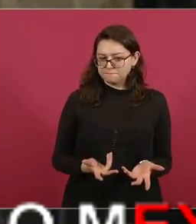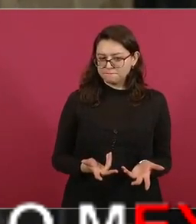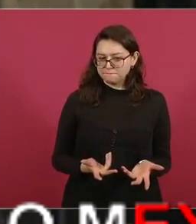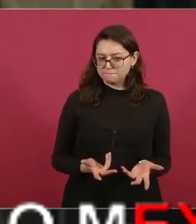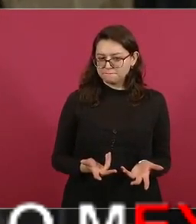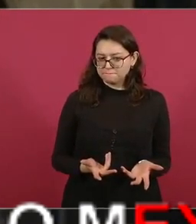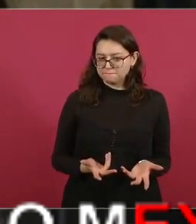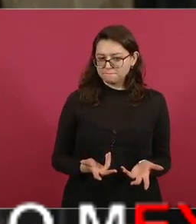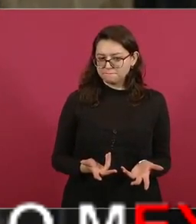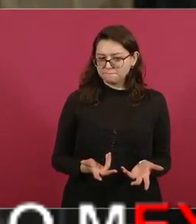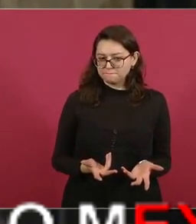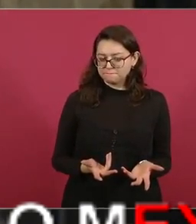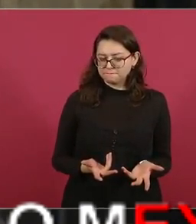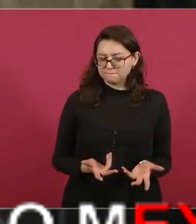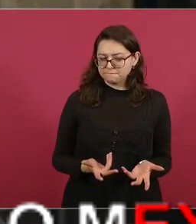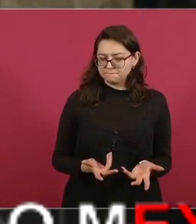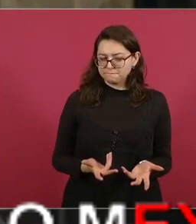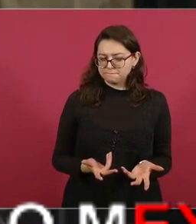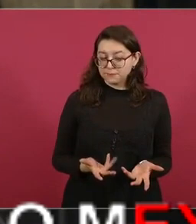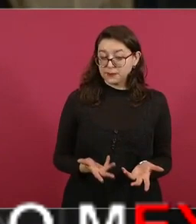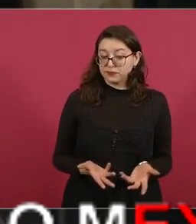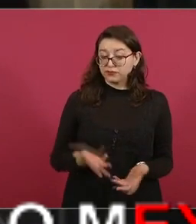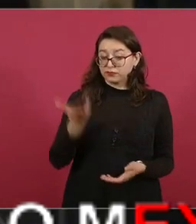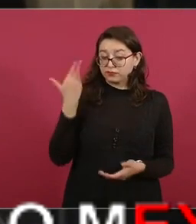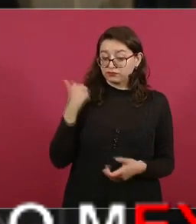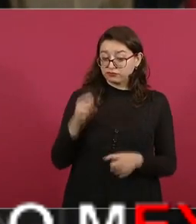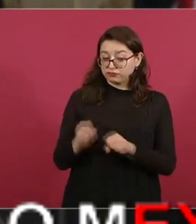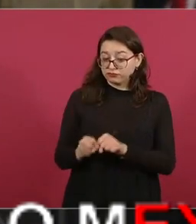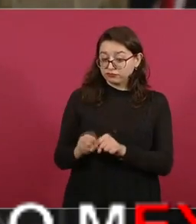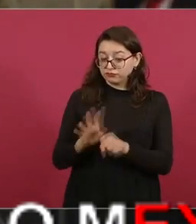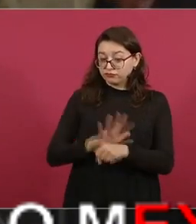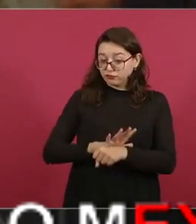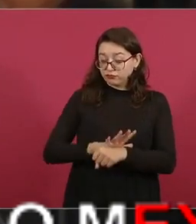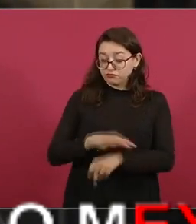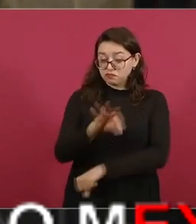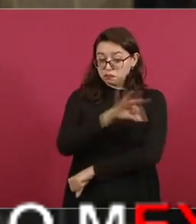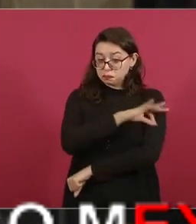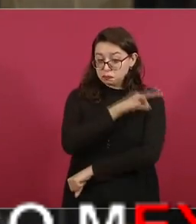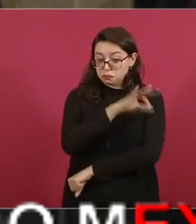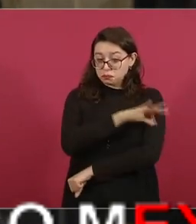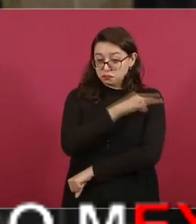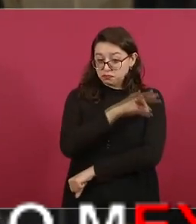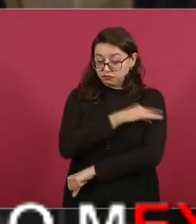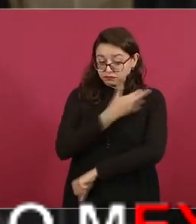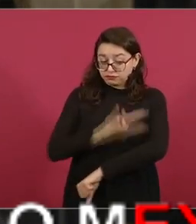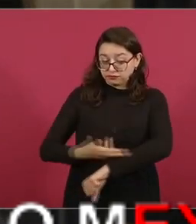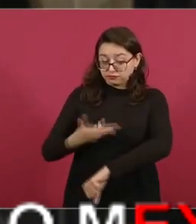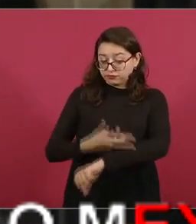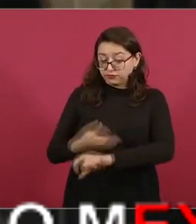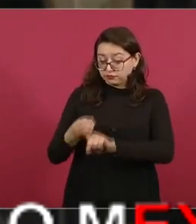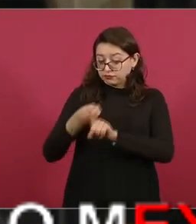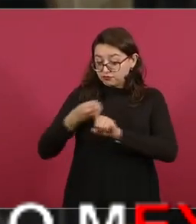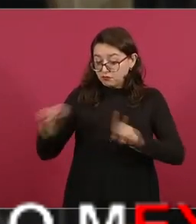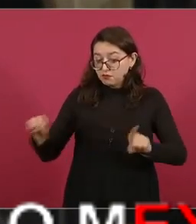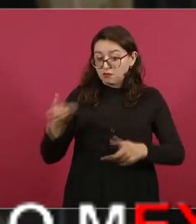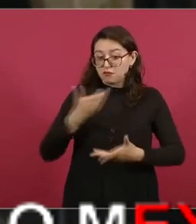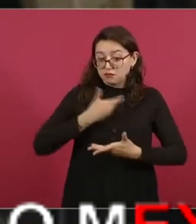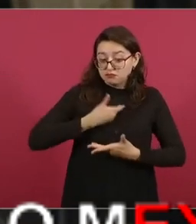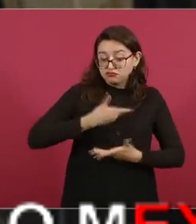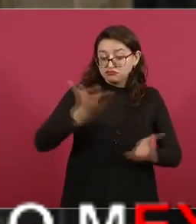para las vacunas que se hizo en el pasado para distribuir estas